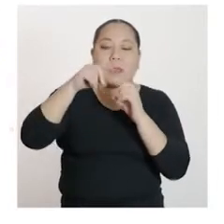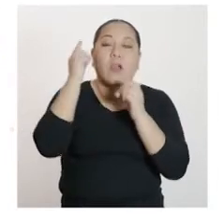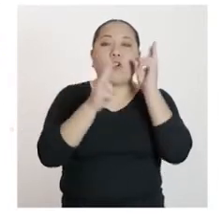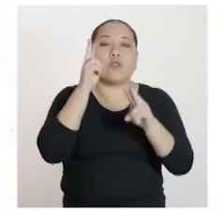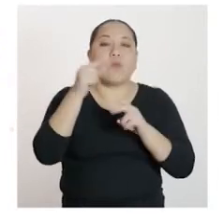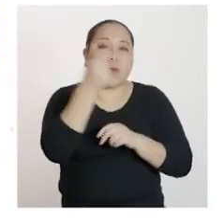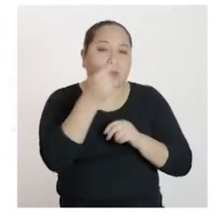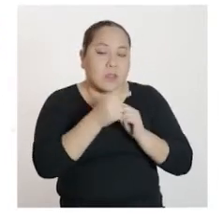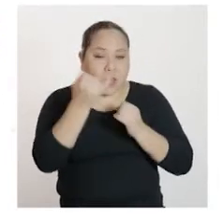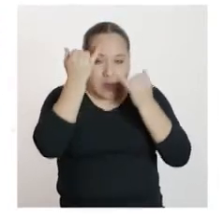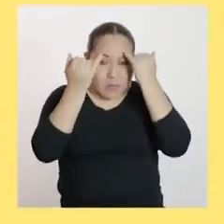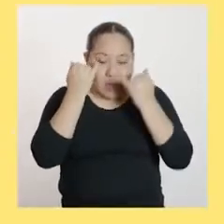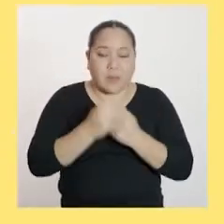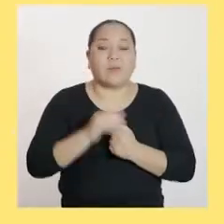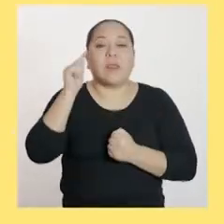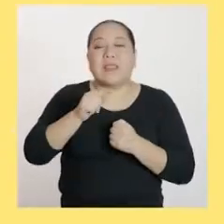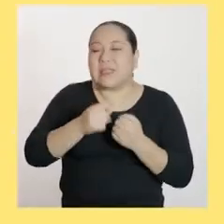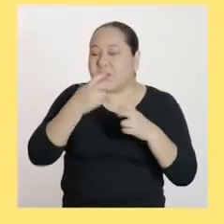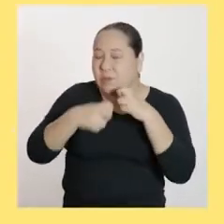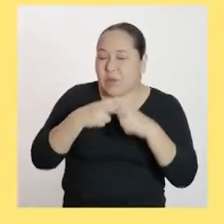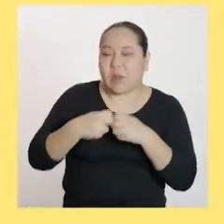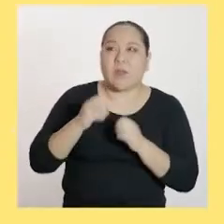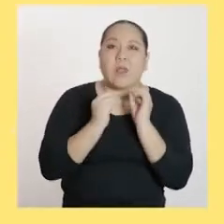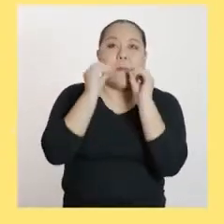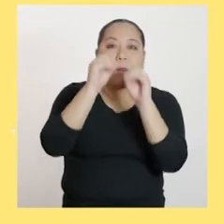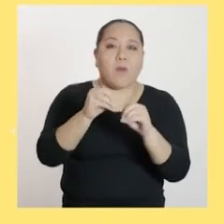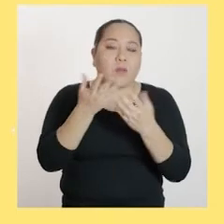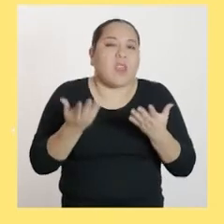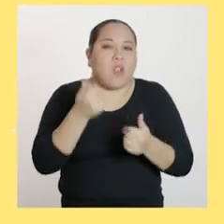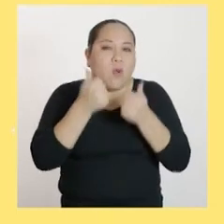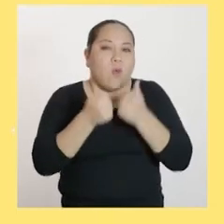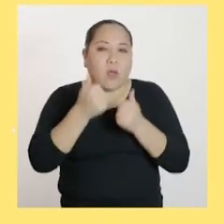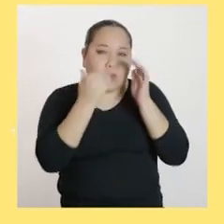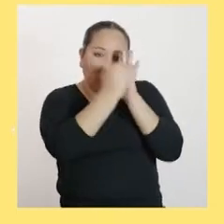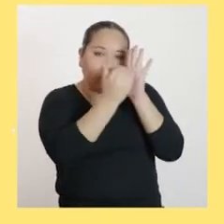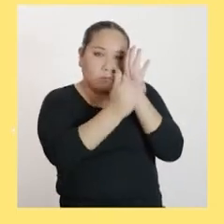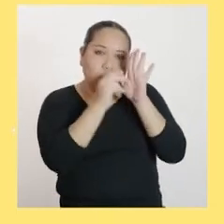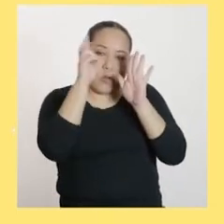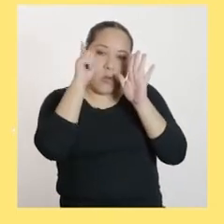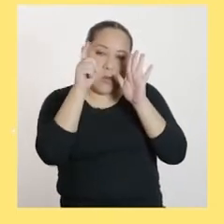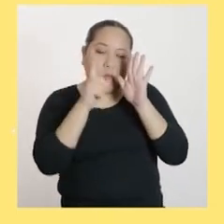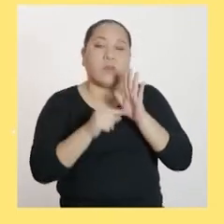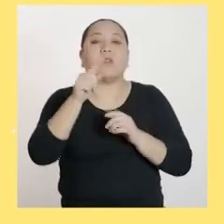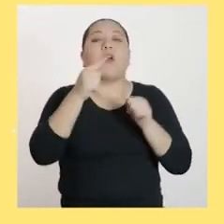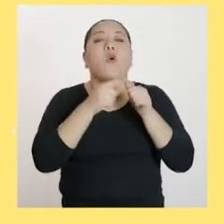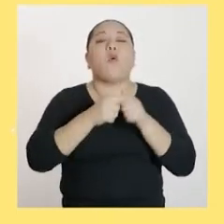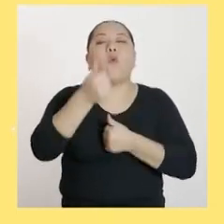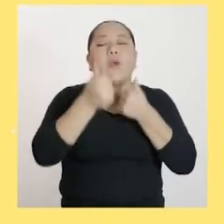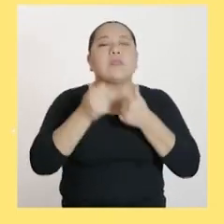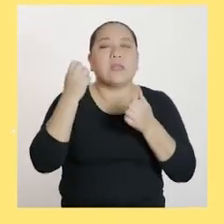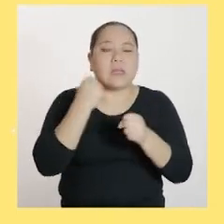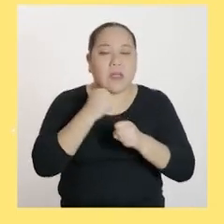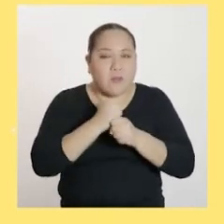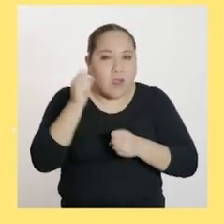en la figura. Ante esta situación, se plantean las siguientes interrogantes. ¿Cuál es la función que